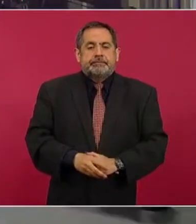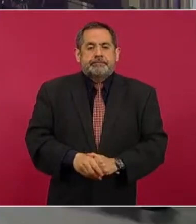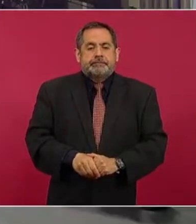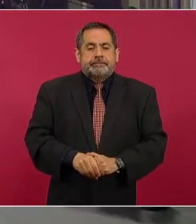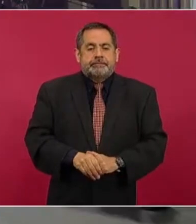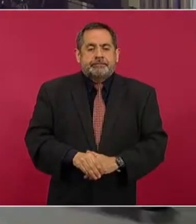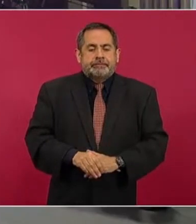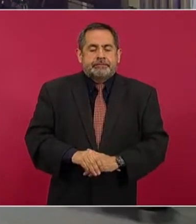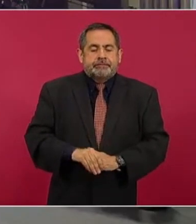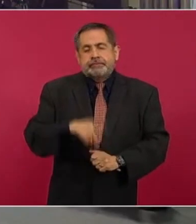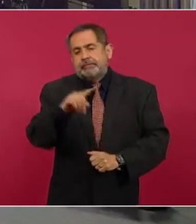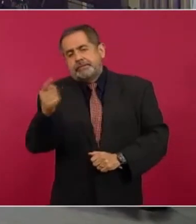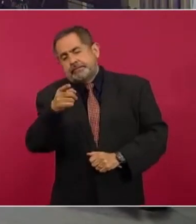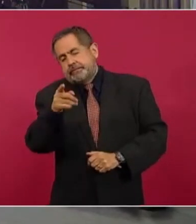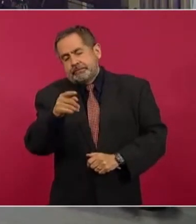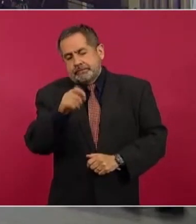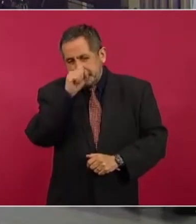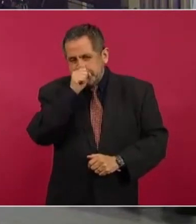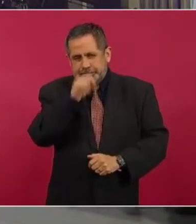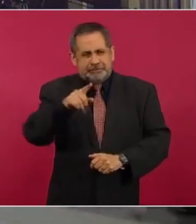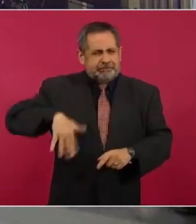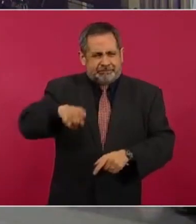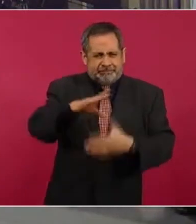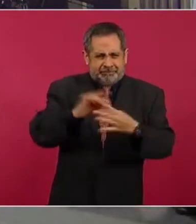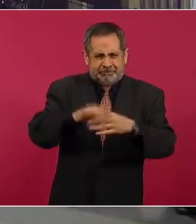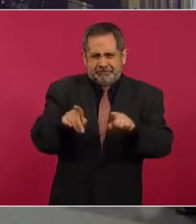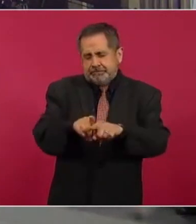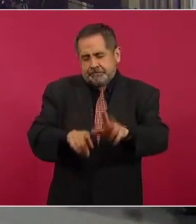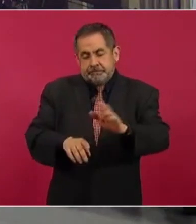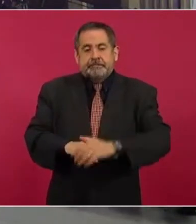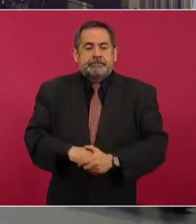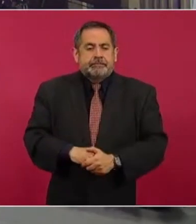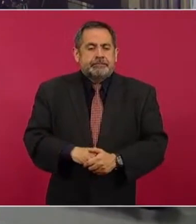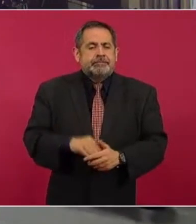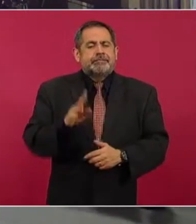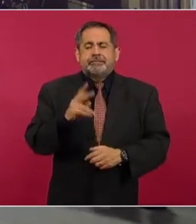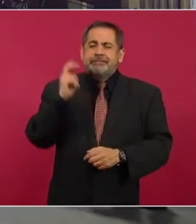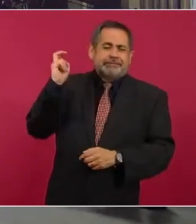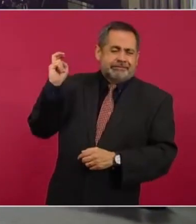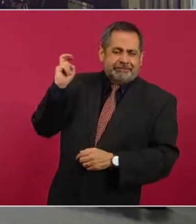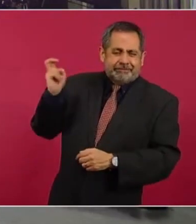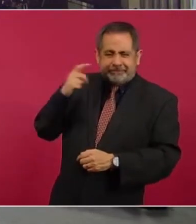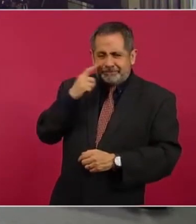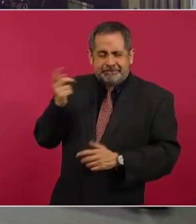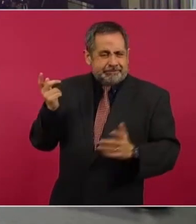Y lo otro es lo que tú explicaste, pero esto, por ejemplo, es